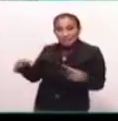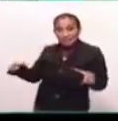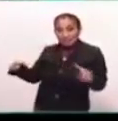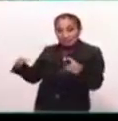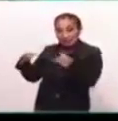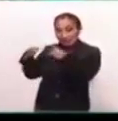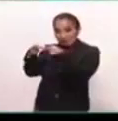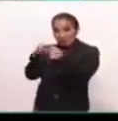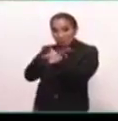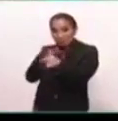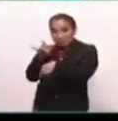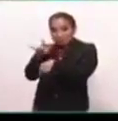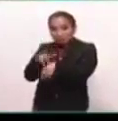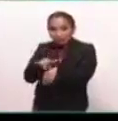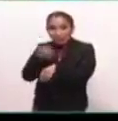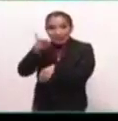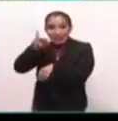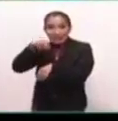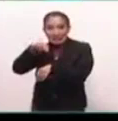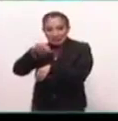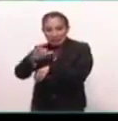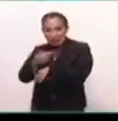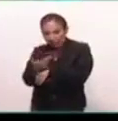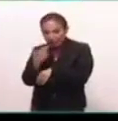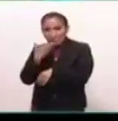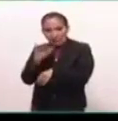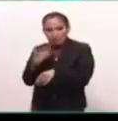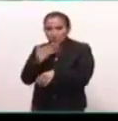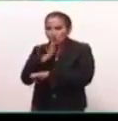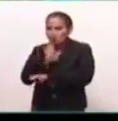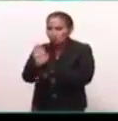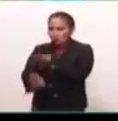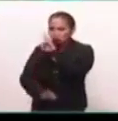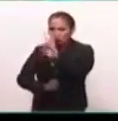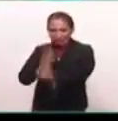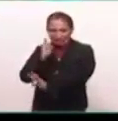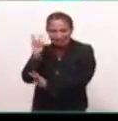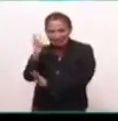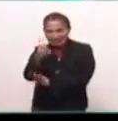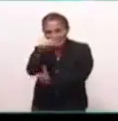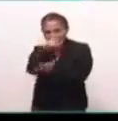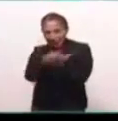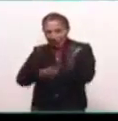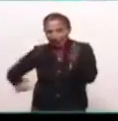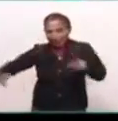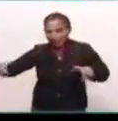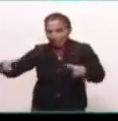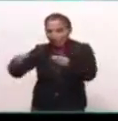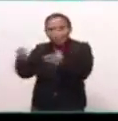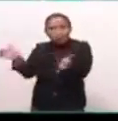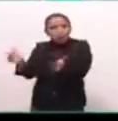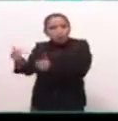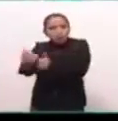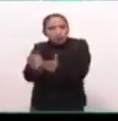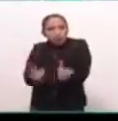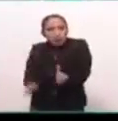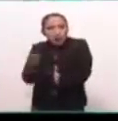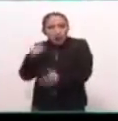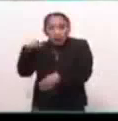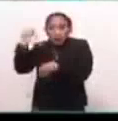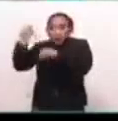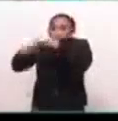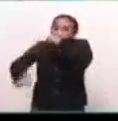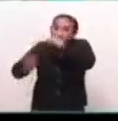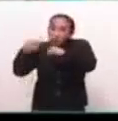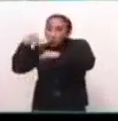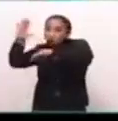a la que se puede llegar. El INA felizmente lo tiene bien preservado. Ahí vemos ahorita la pirámide. Esta es la pirámide que está en